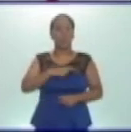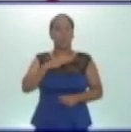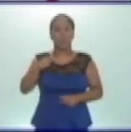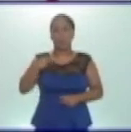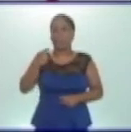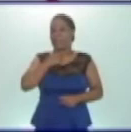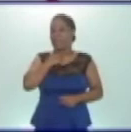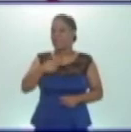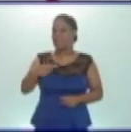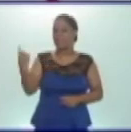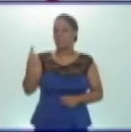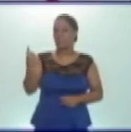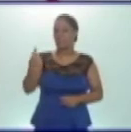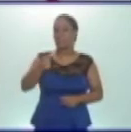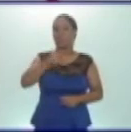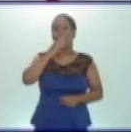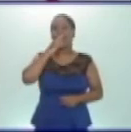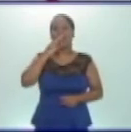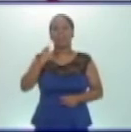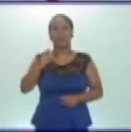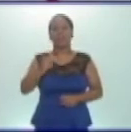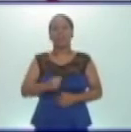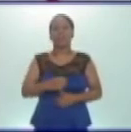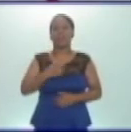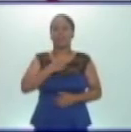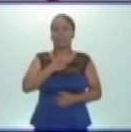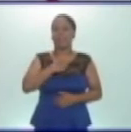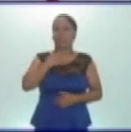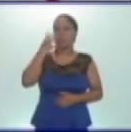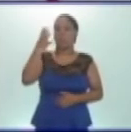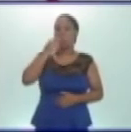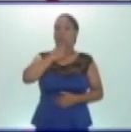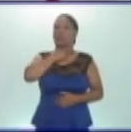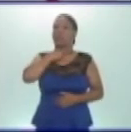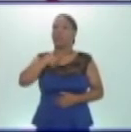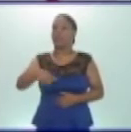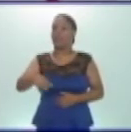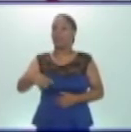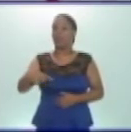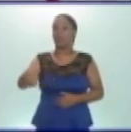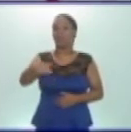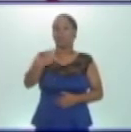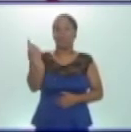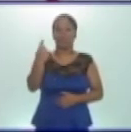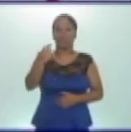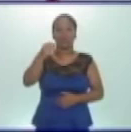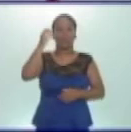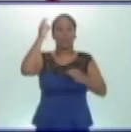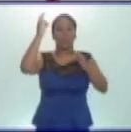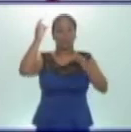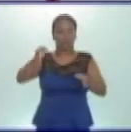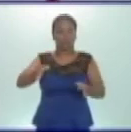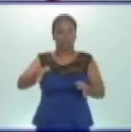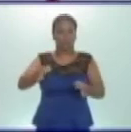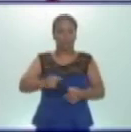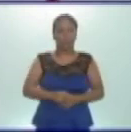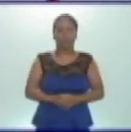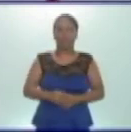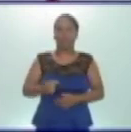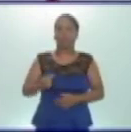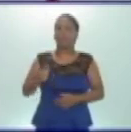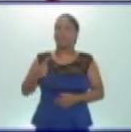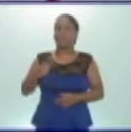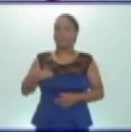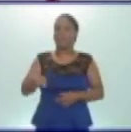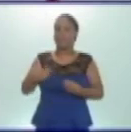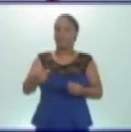la respuesta. Fíjense que tienen cuatro opciones y ustedes van a copiar en su libreta solo la correcta. Les dejo un tiempo y